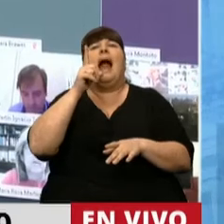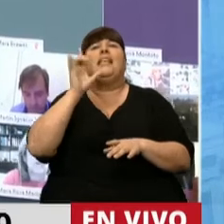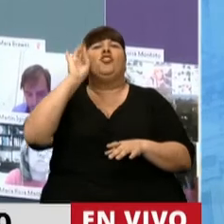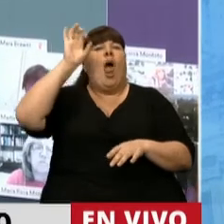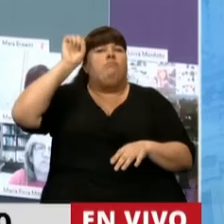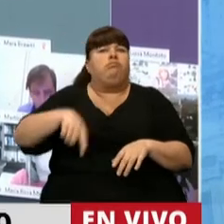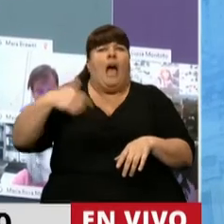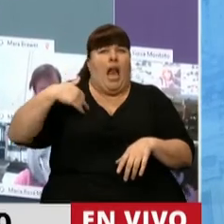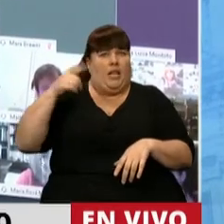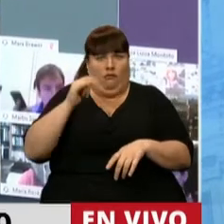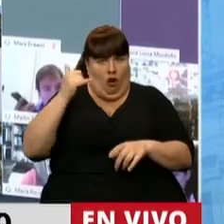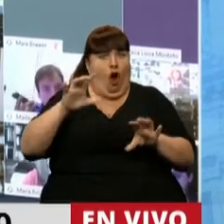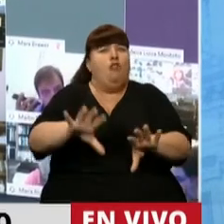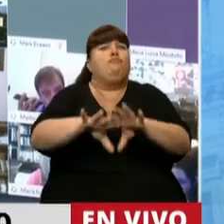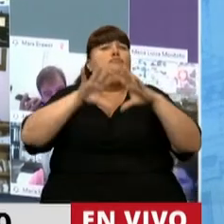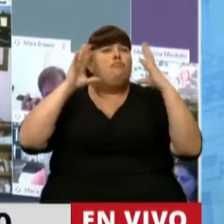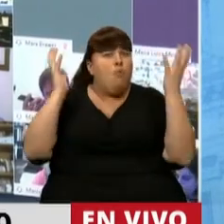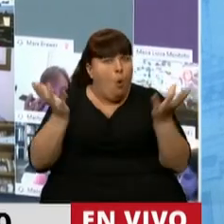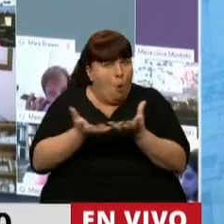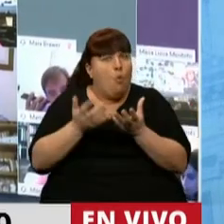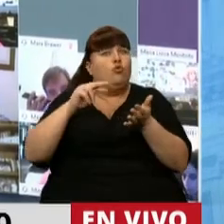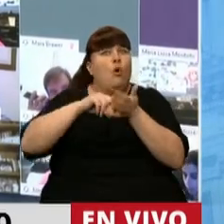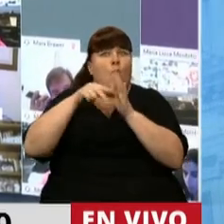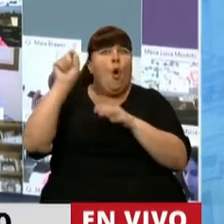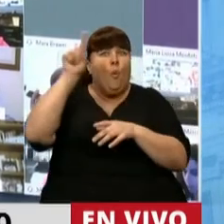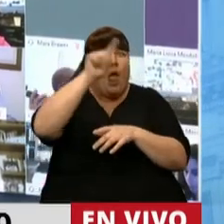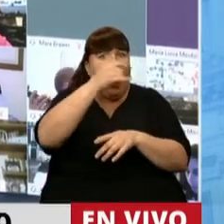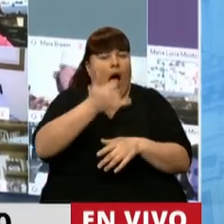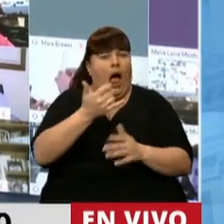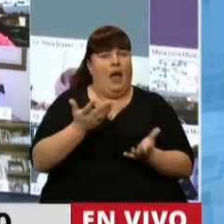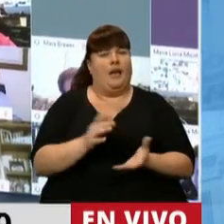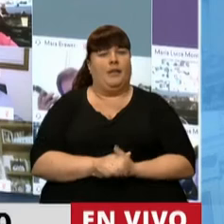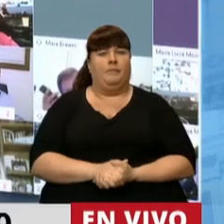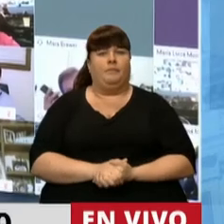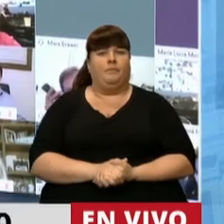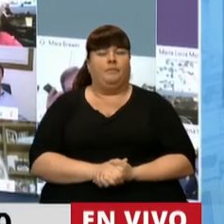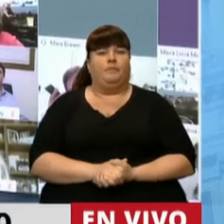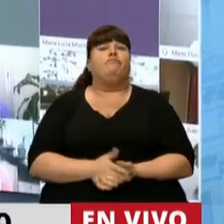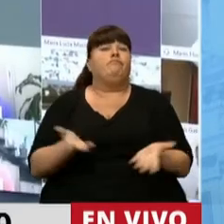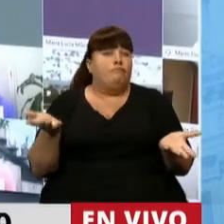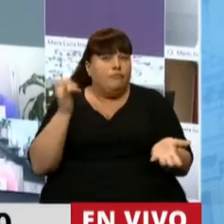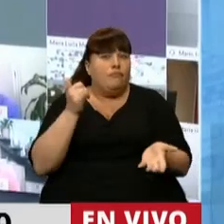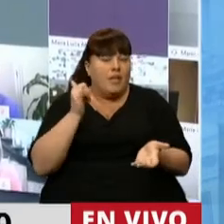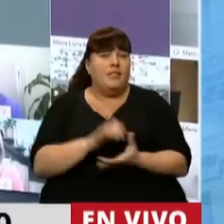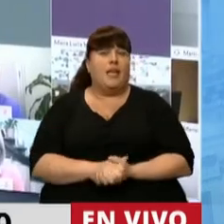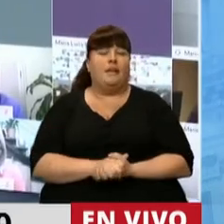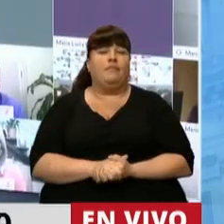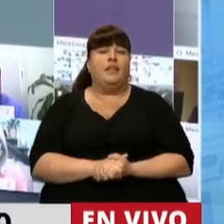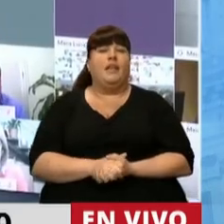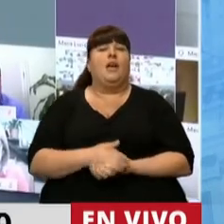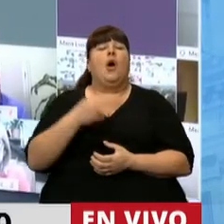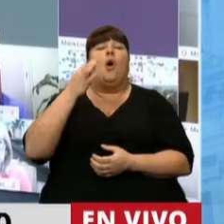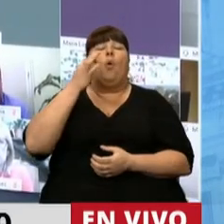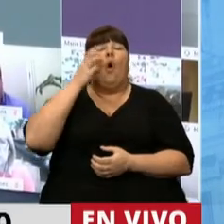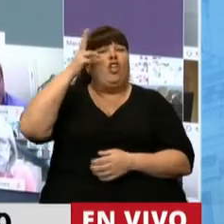fuera propio de este país. No, esto está afectando al mundo, Presidente. Y sí, se ha tratado en